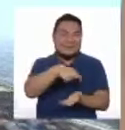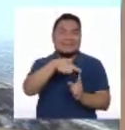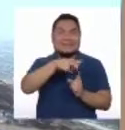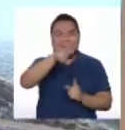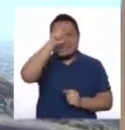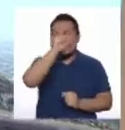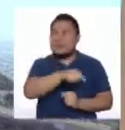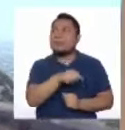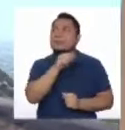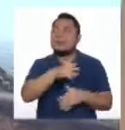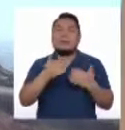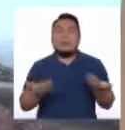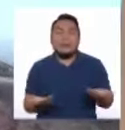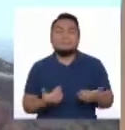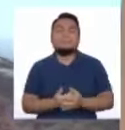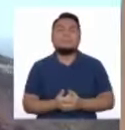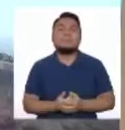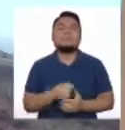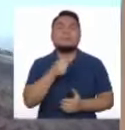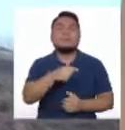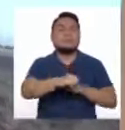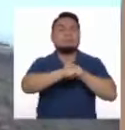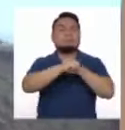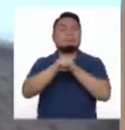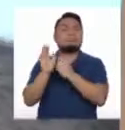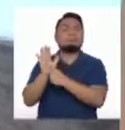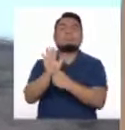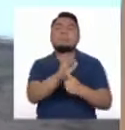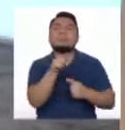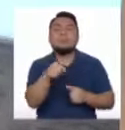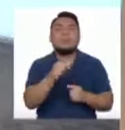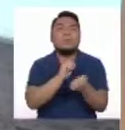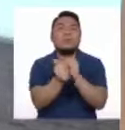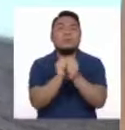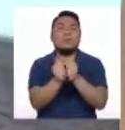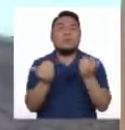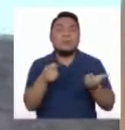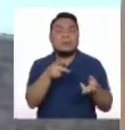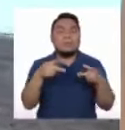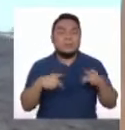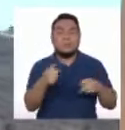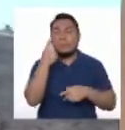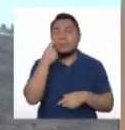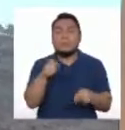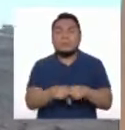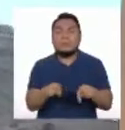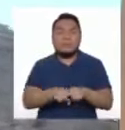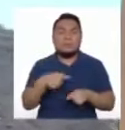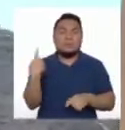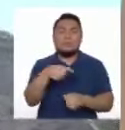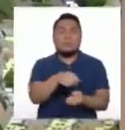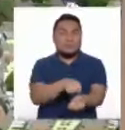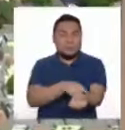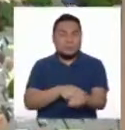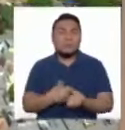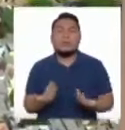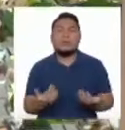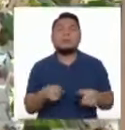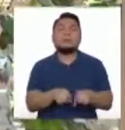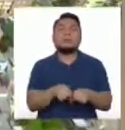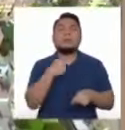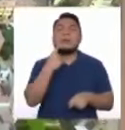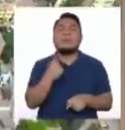es una ventana donde visibilizamos estos concursos que nos permiten conocer además nuestras tradiciones, nuestro